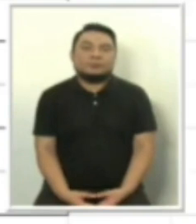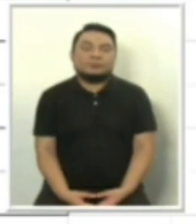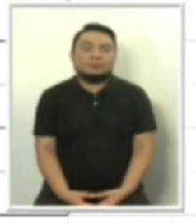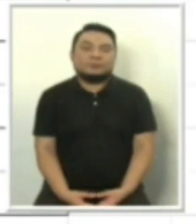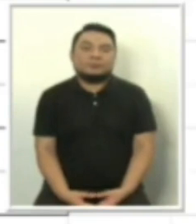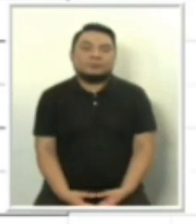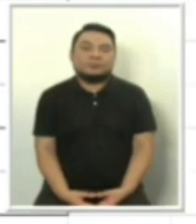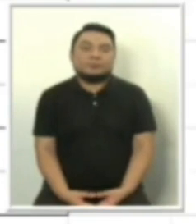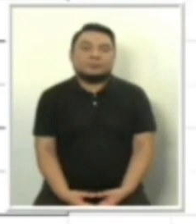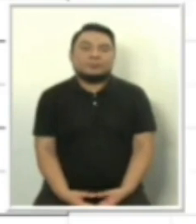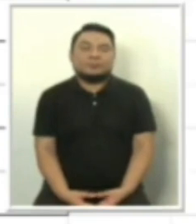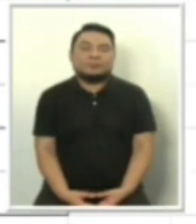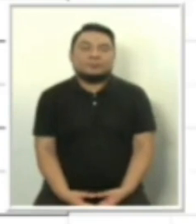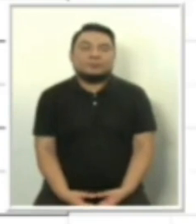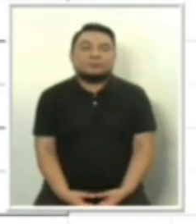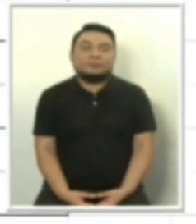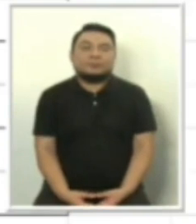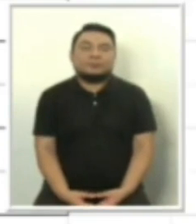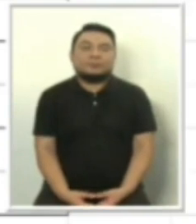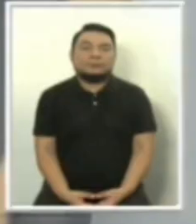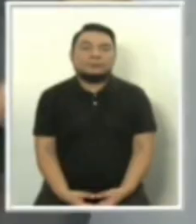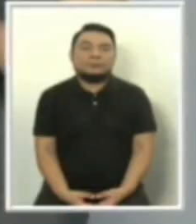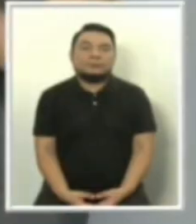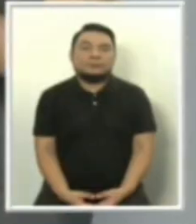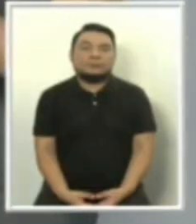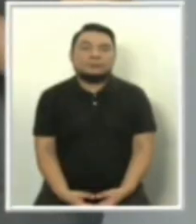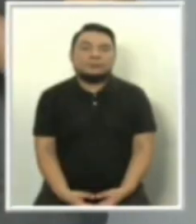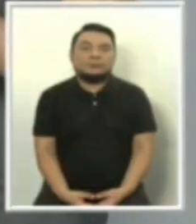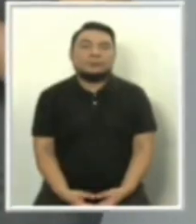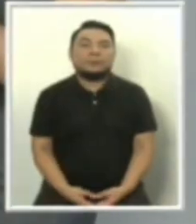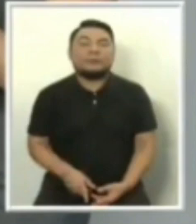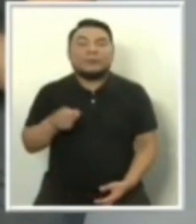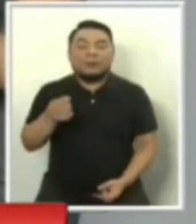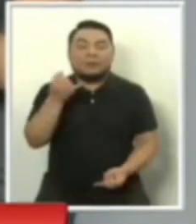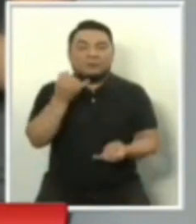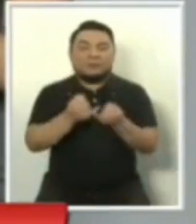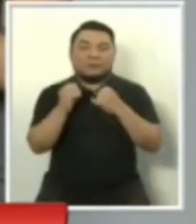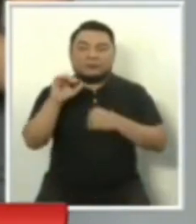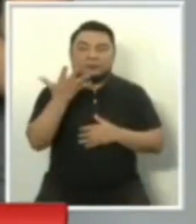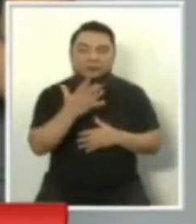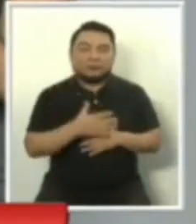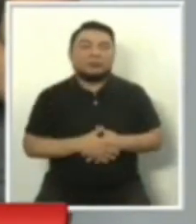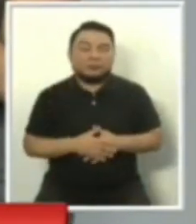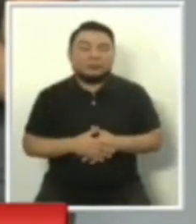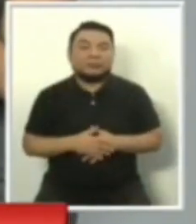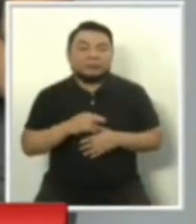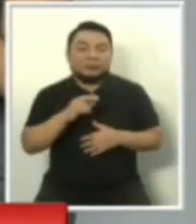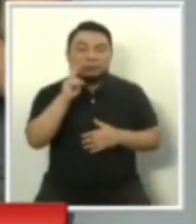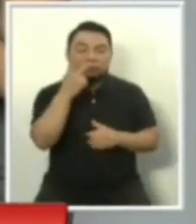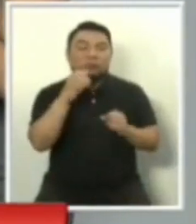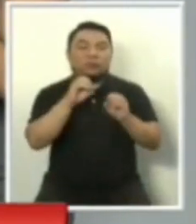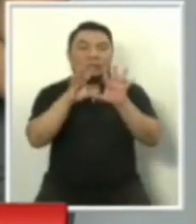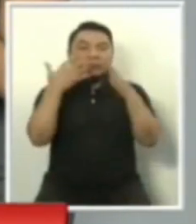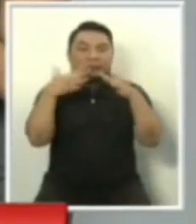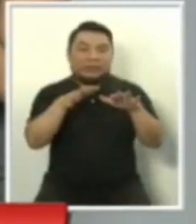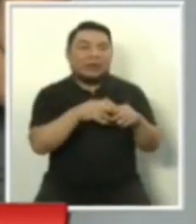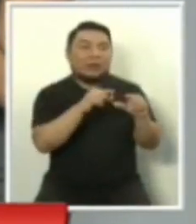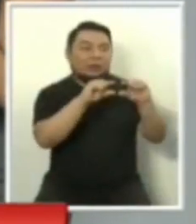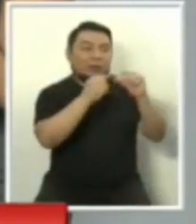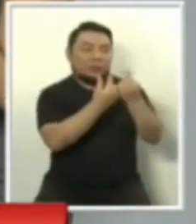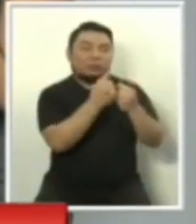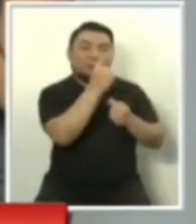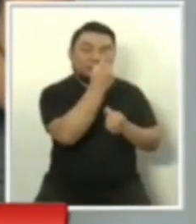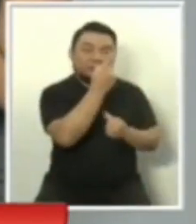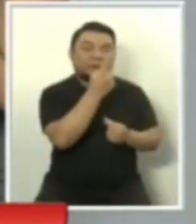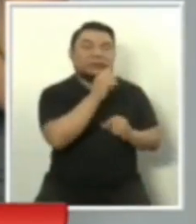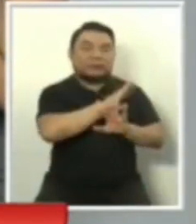candidatos de la intervención final. La intervención final, el quinto bloque de la segunda fecha. Pasamos rápidamente